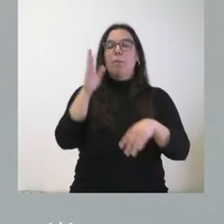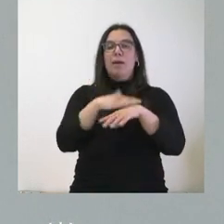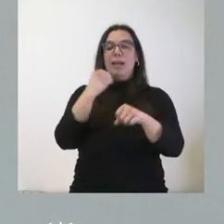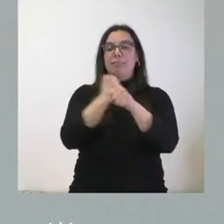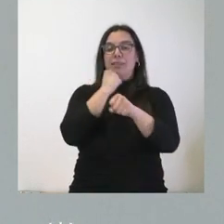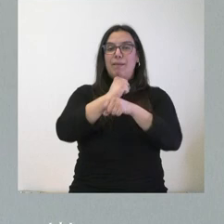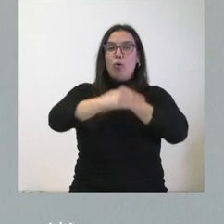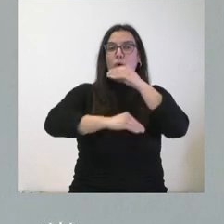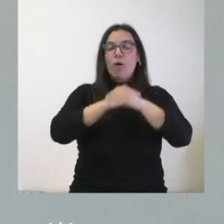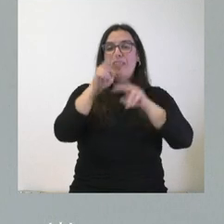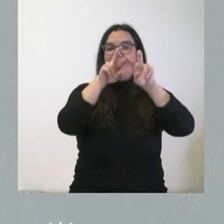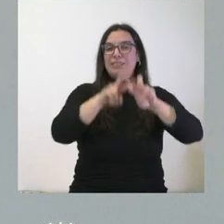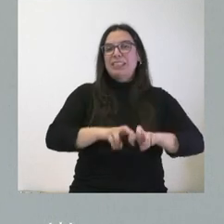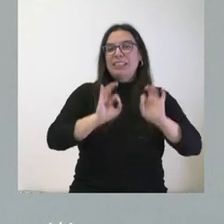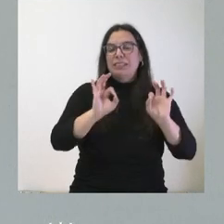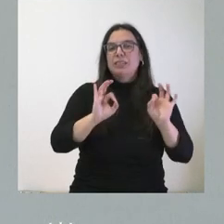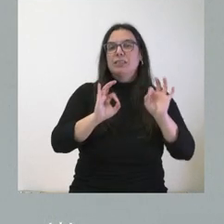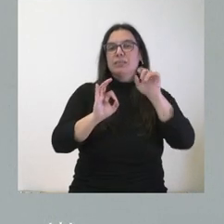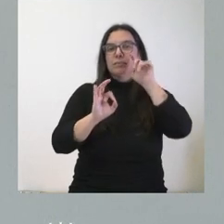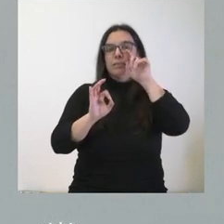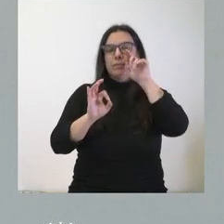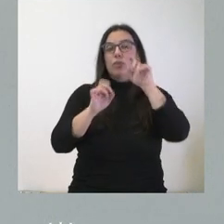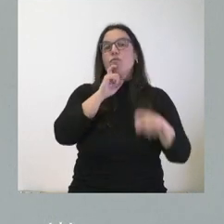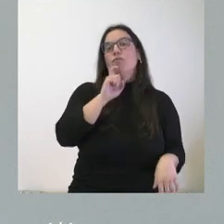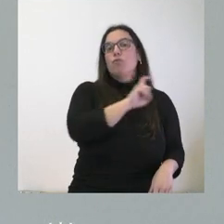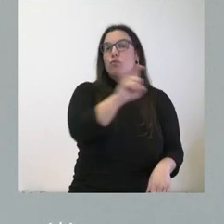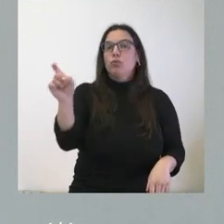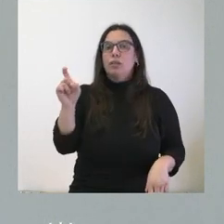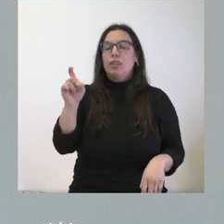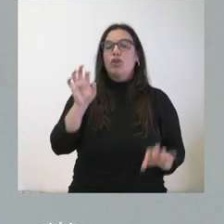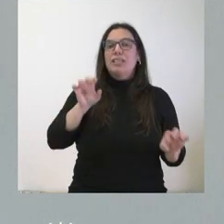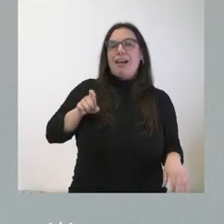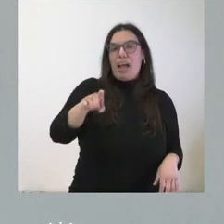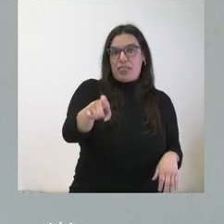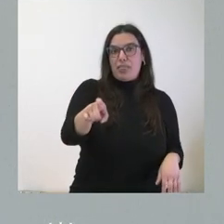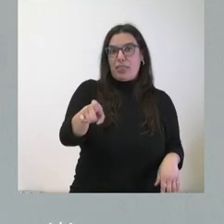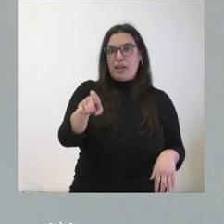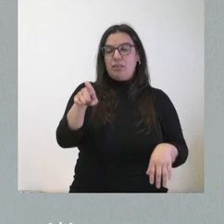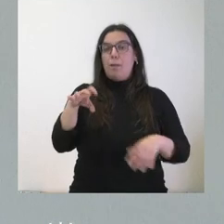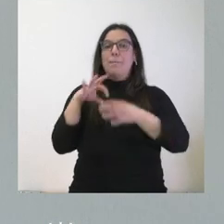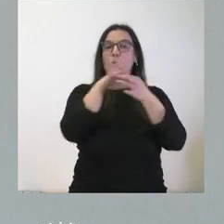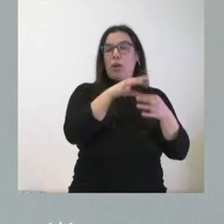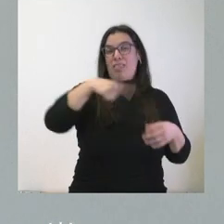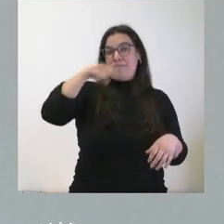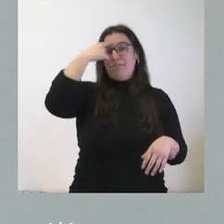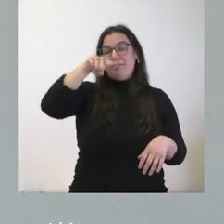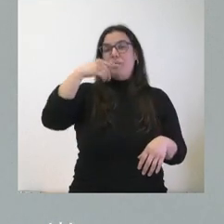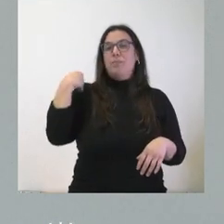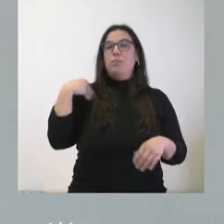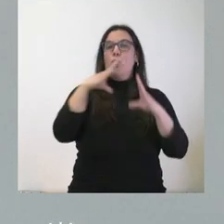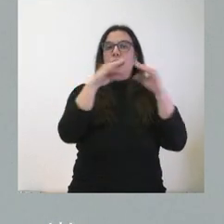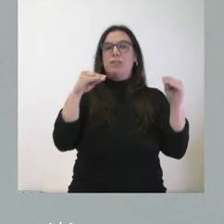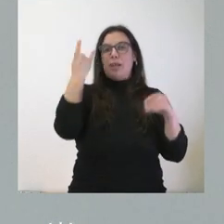desarrolla de investigación la Fundación del Cáncer, que está vinculado en este caso, como ustedes conocen, a la